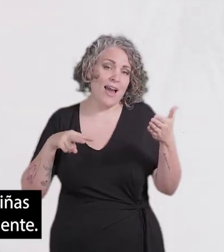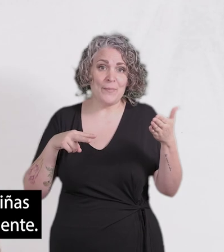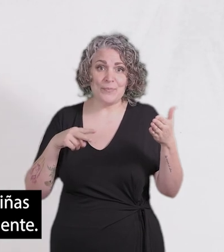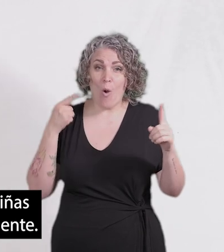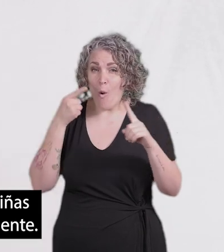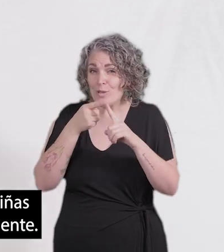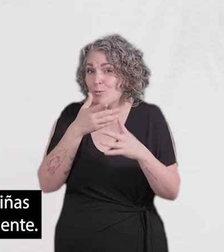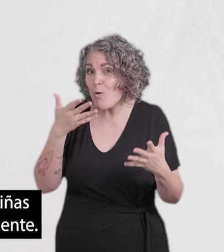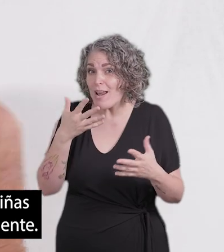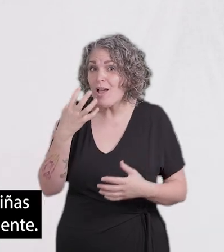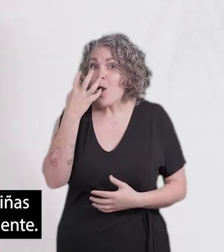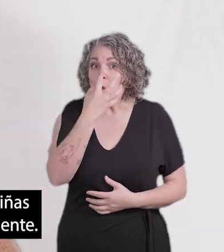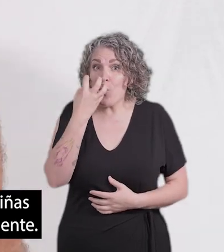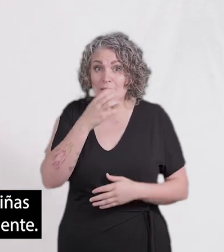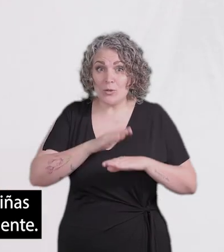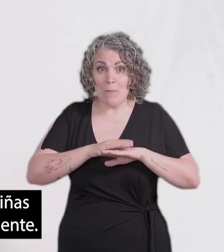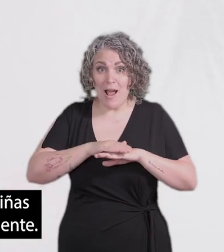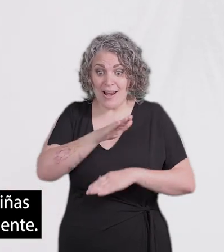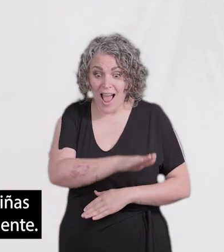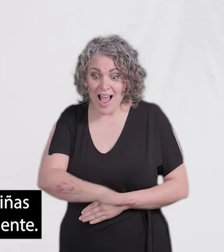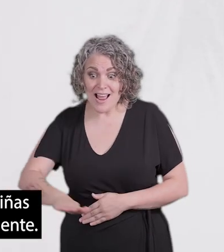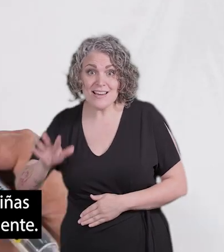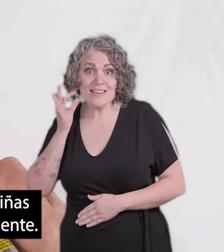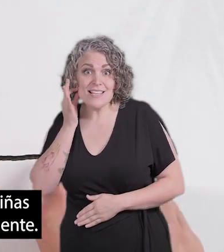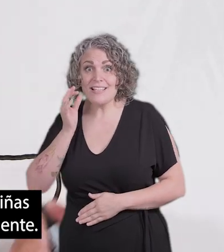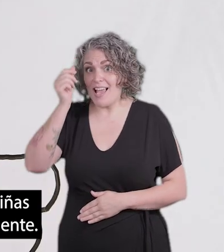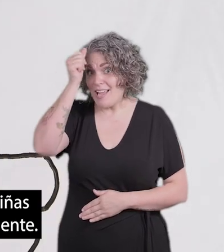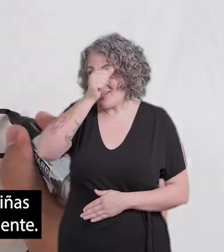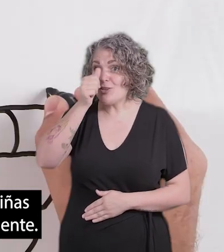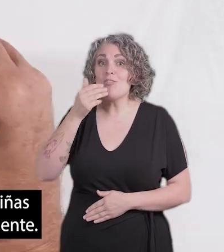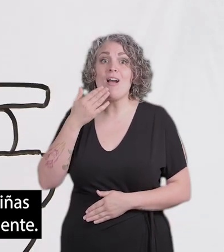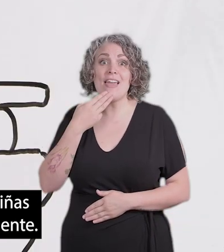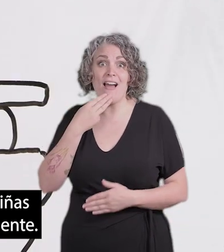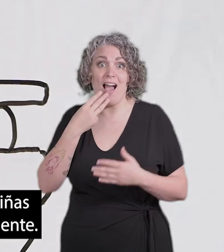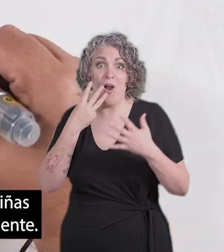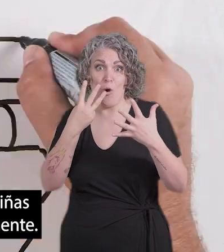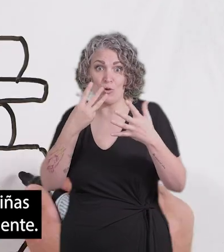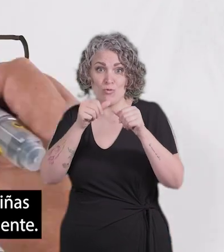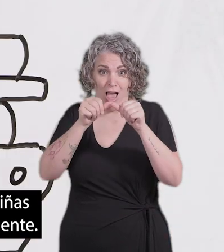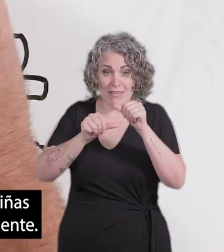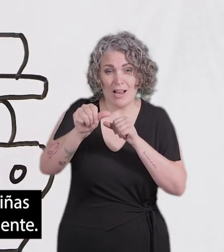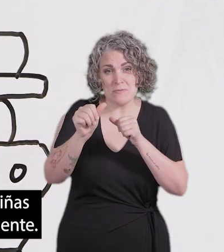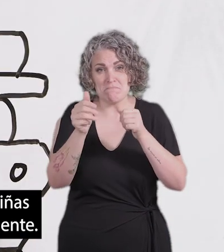seleccionamos cuentos para niños y niñas de 8 años en adelante aproximadamente.